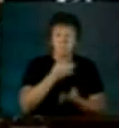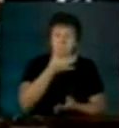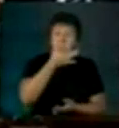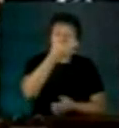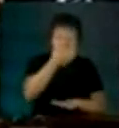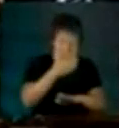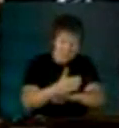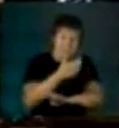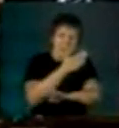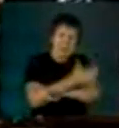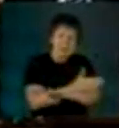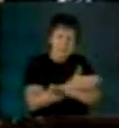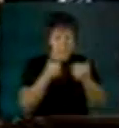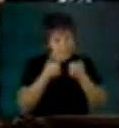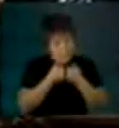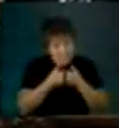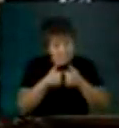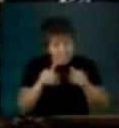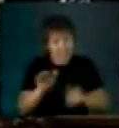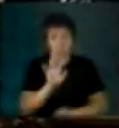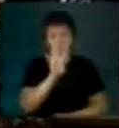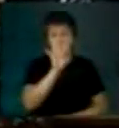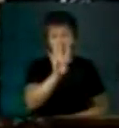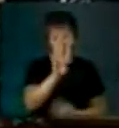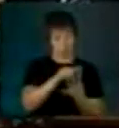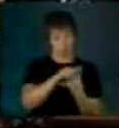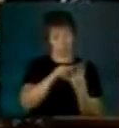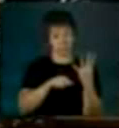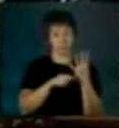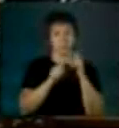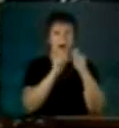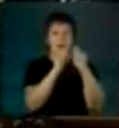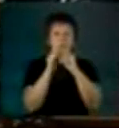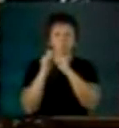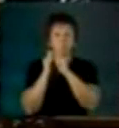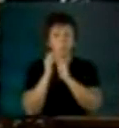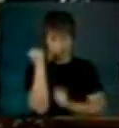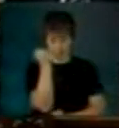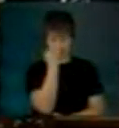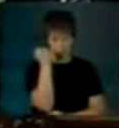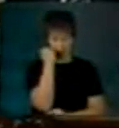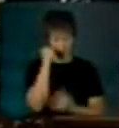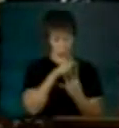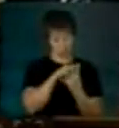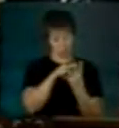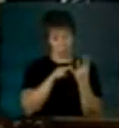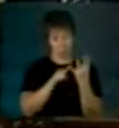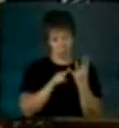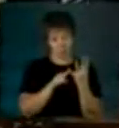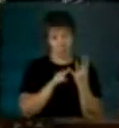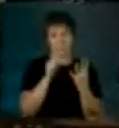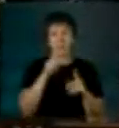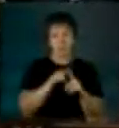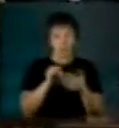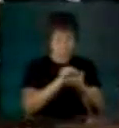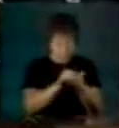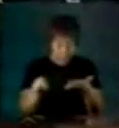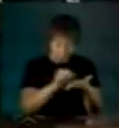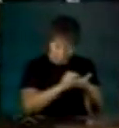dicho que deberíamos empezar con cuatro asuntos. Permítame en un pequeño subrayado.